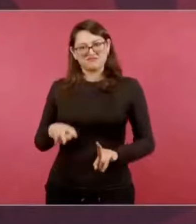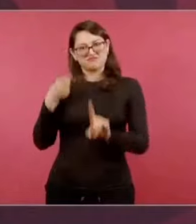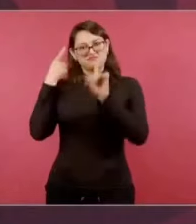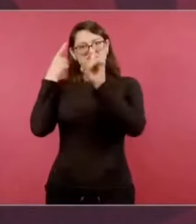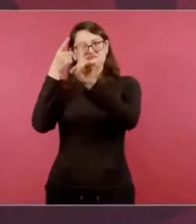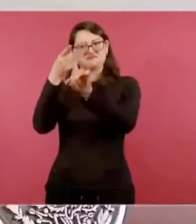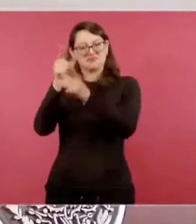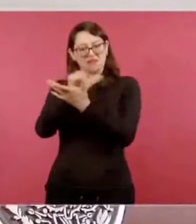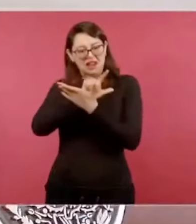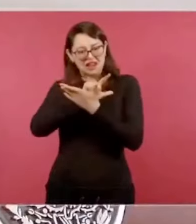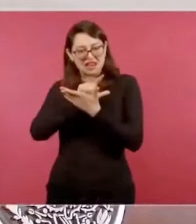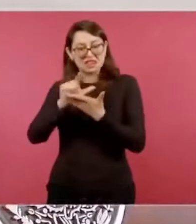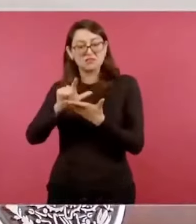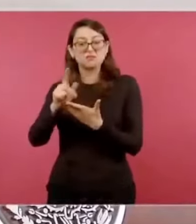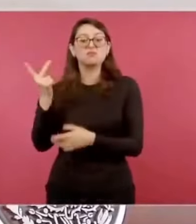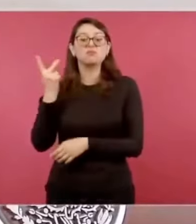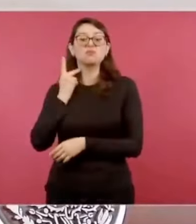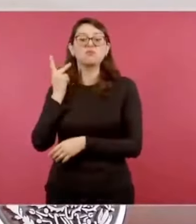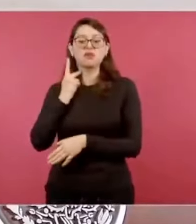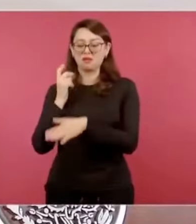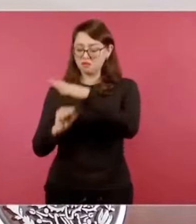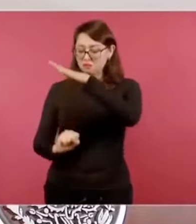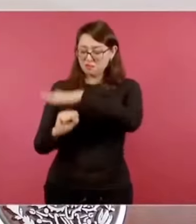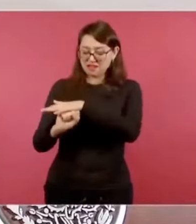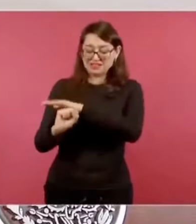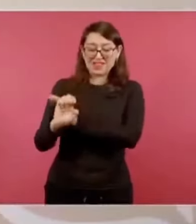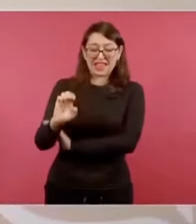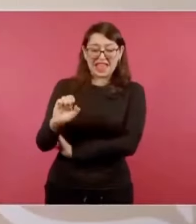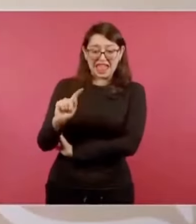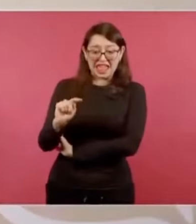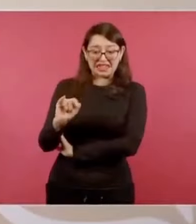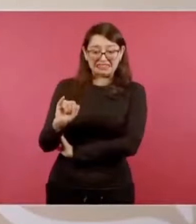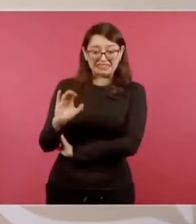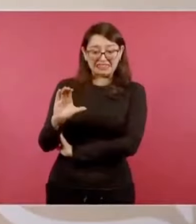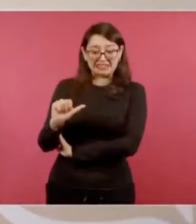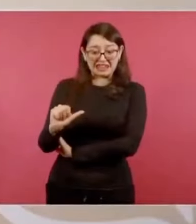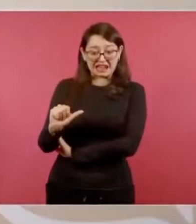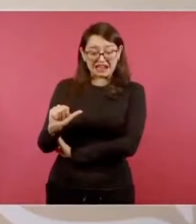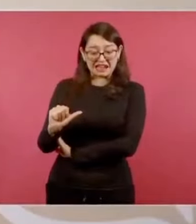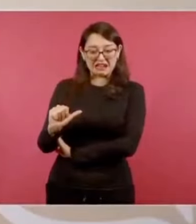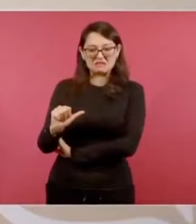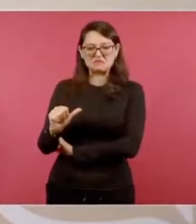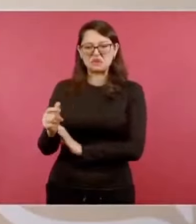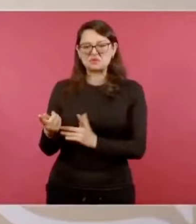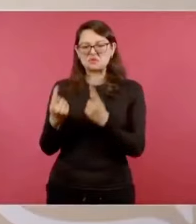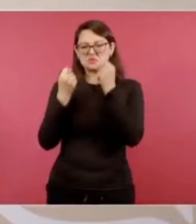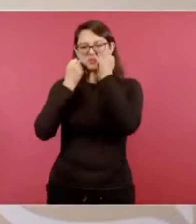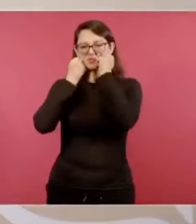La política es un imperativo ético, no se puede mentir